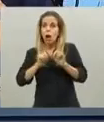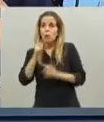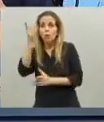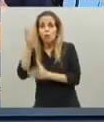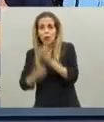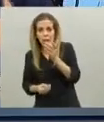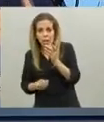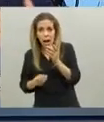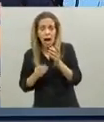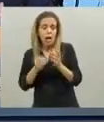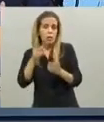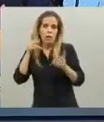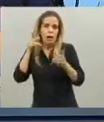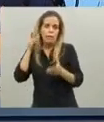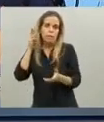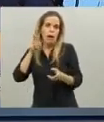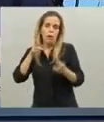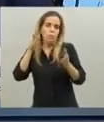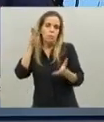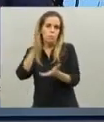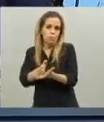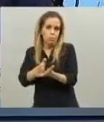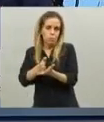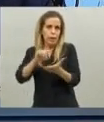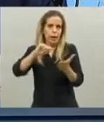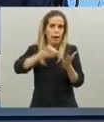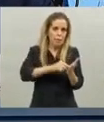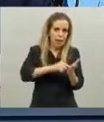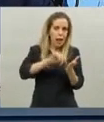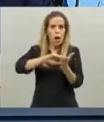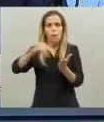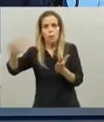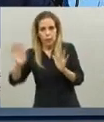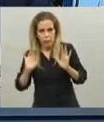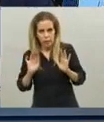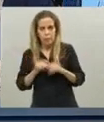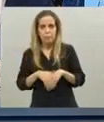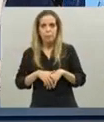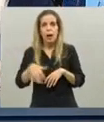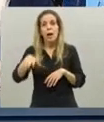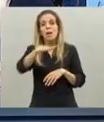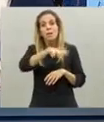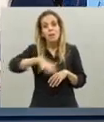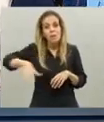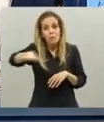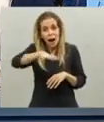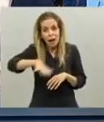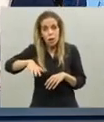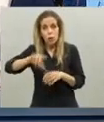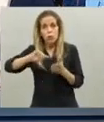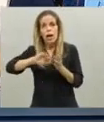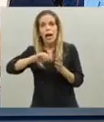la circulación impedir el intercambio viral en los barrios nosotros no tenemos hoy